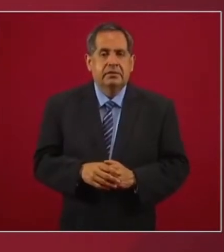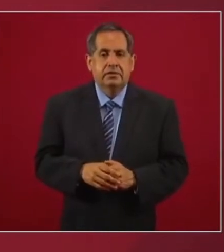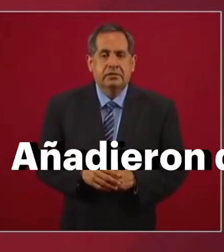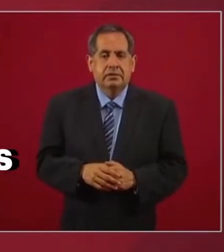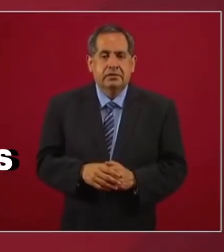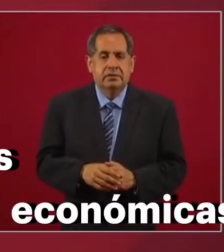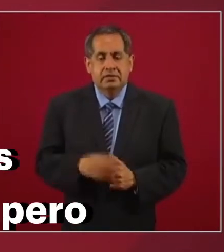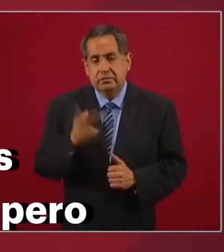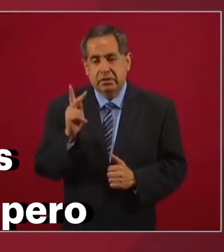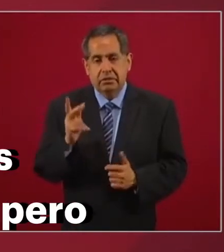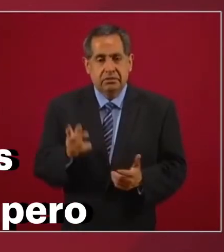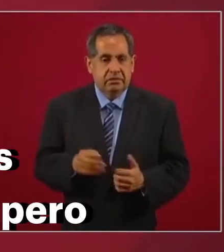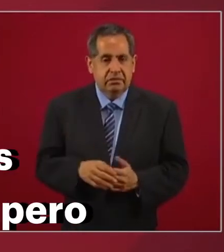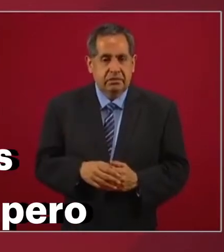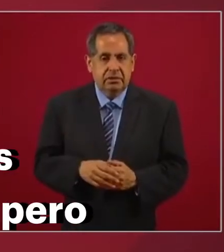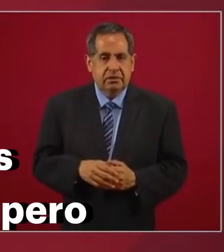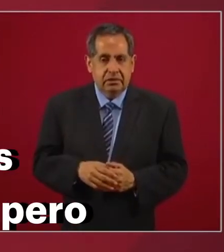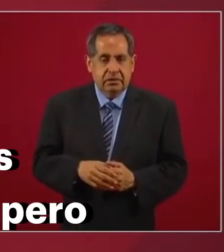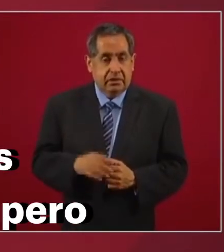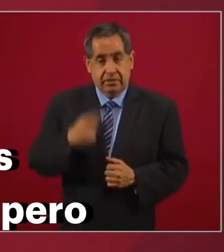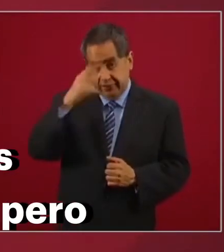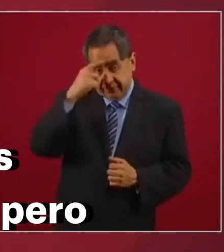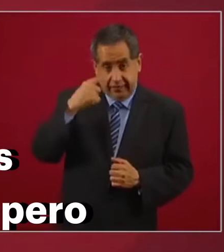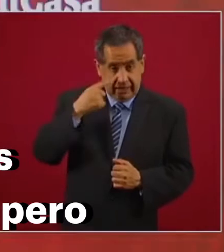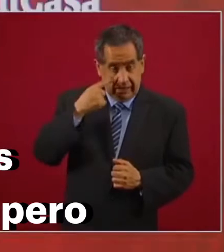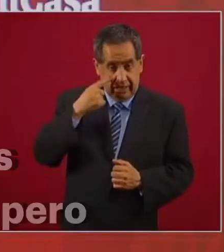Pero si se compara a México,